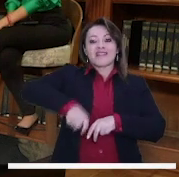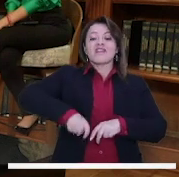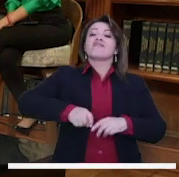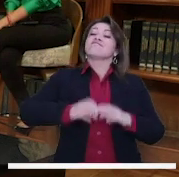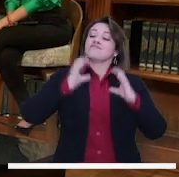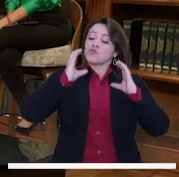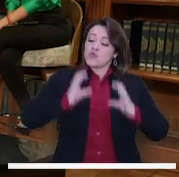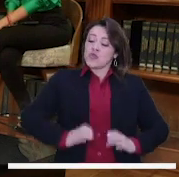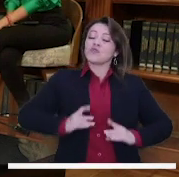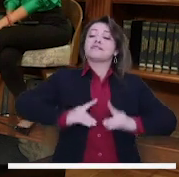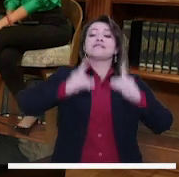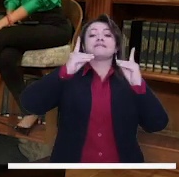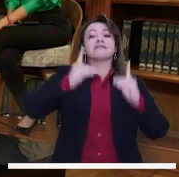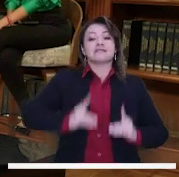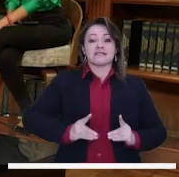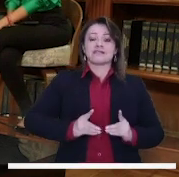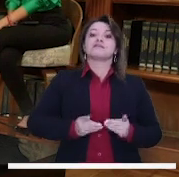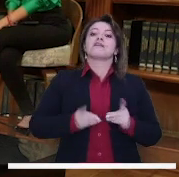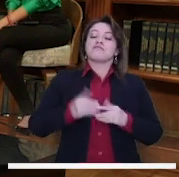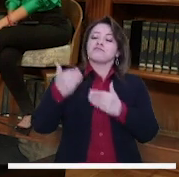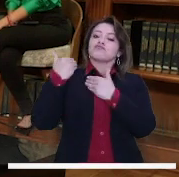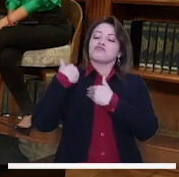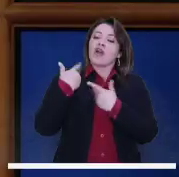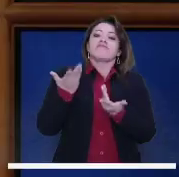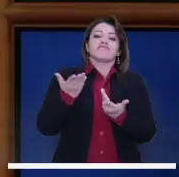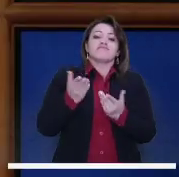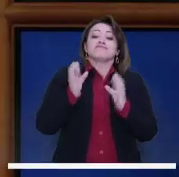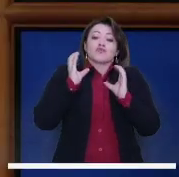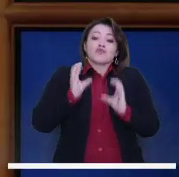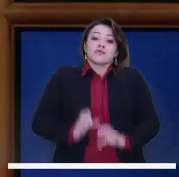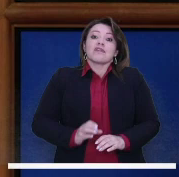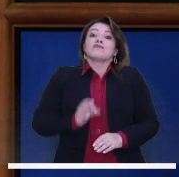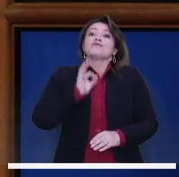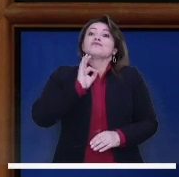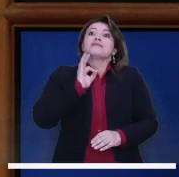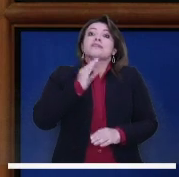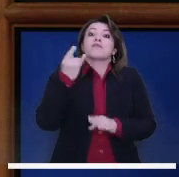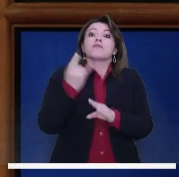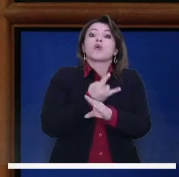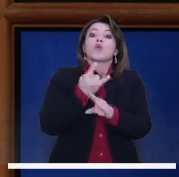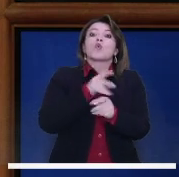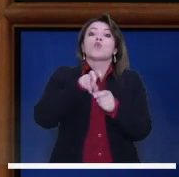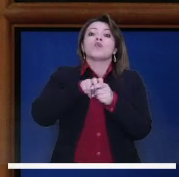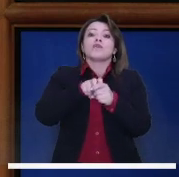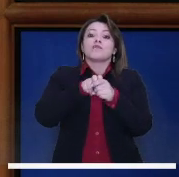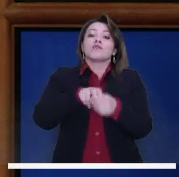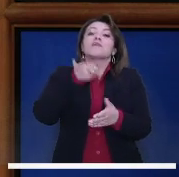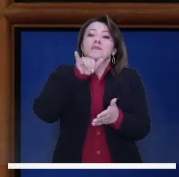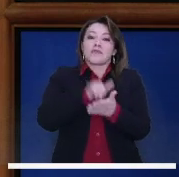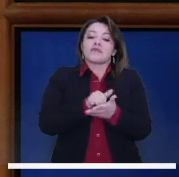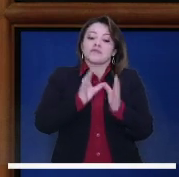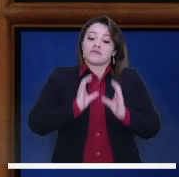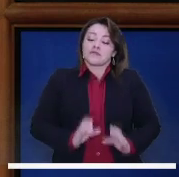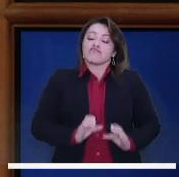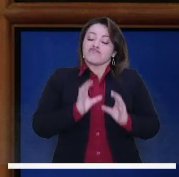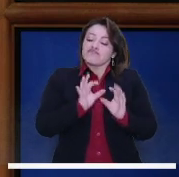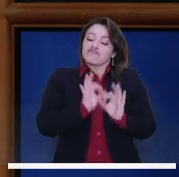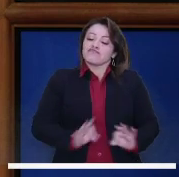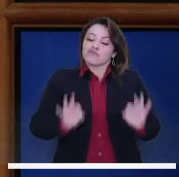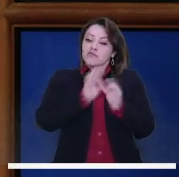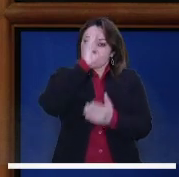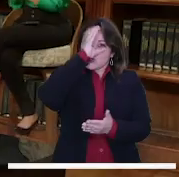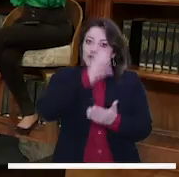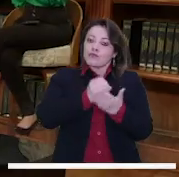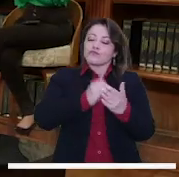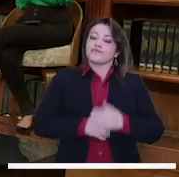manos de los ciudadanos y sus decisiones tienen que estar a cargo de los ciudadanos, que somos los que sufrimos esta pesadilla que significa movilizarse en